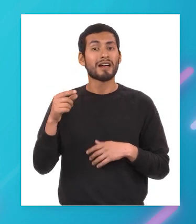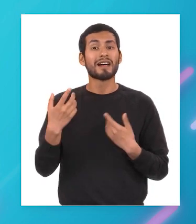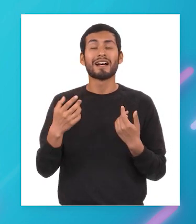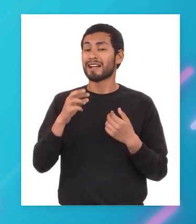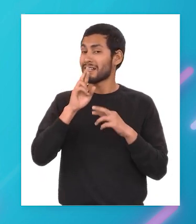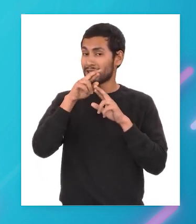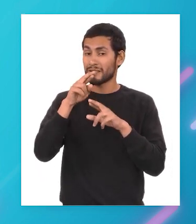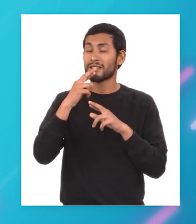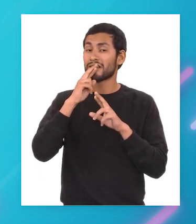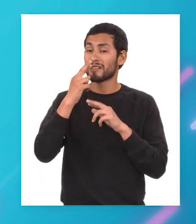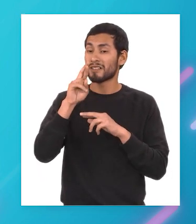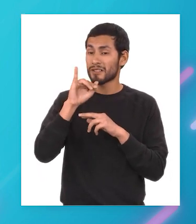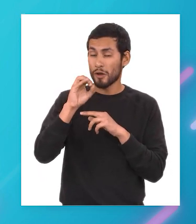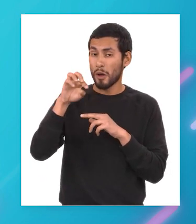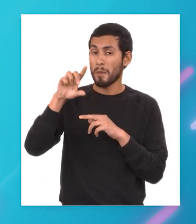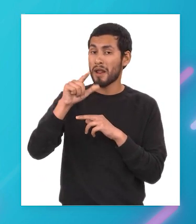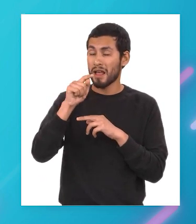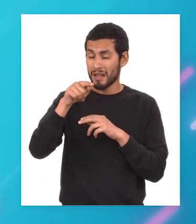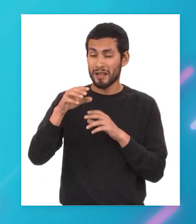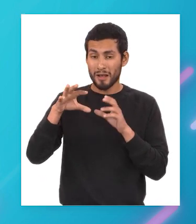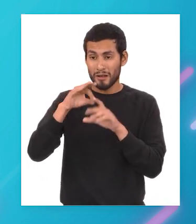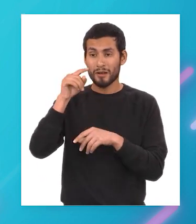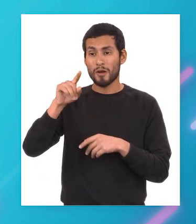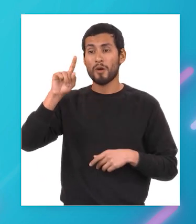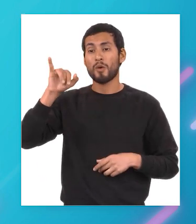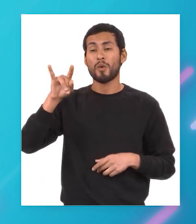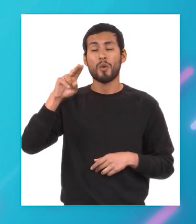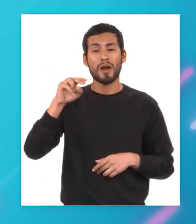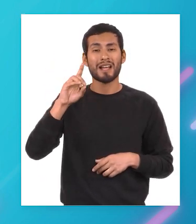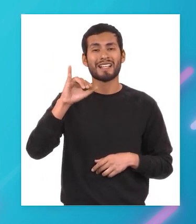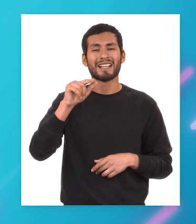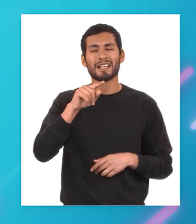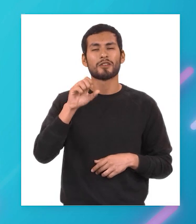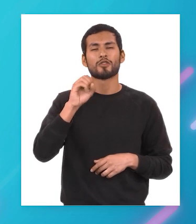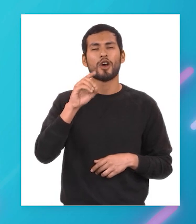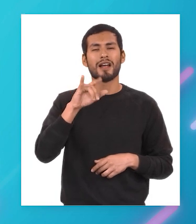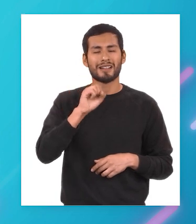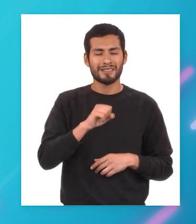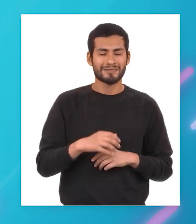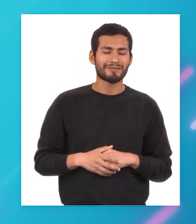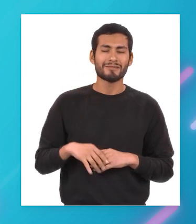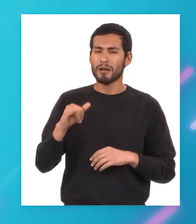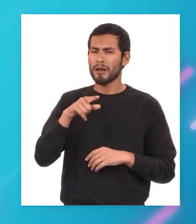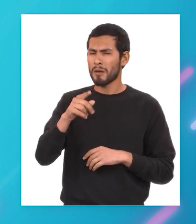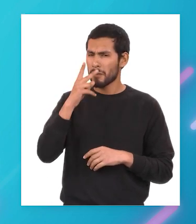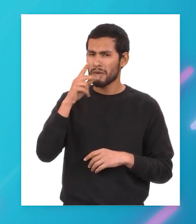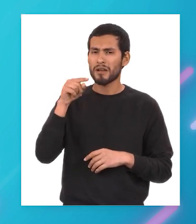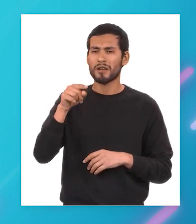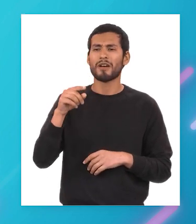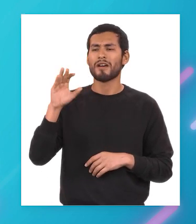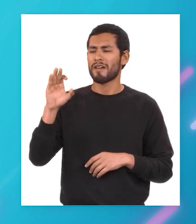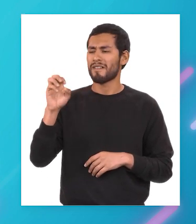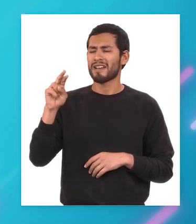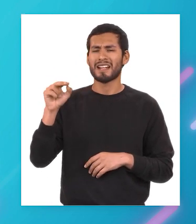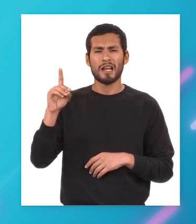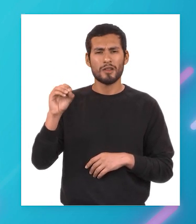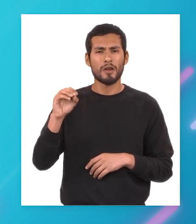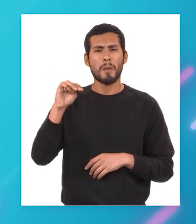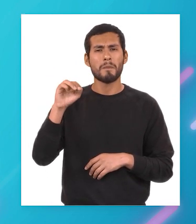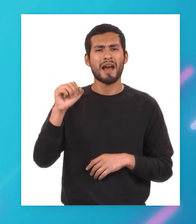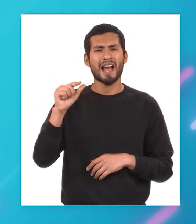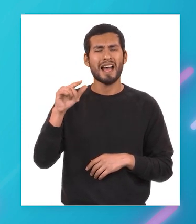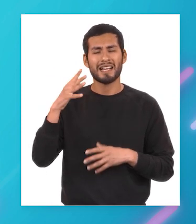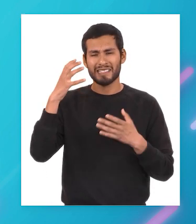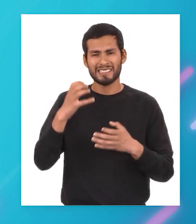río de la plata que en 1517 fue descubierto por juan díaz de solís a estos viajes le sumamos la figura de fernando de magallanes